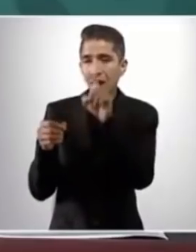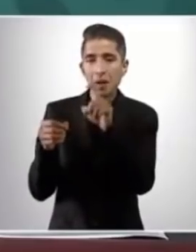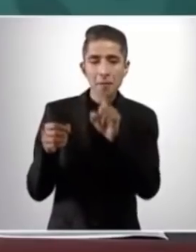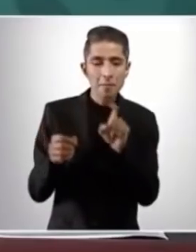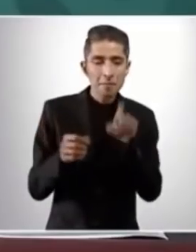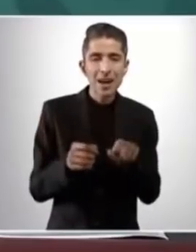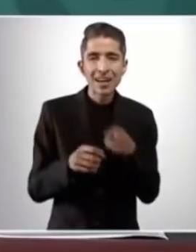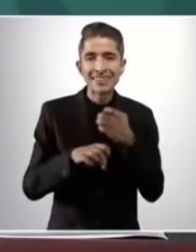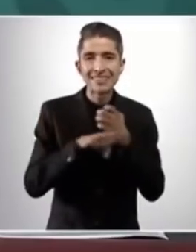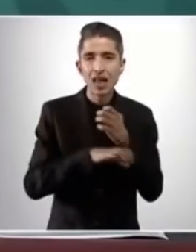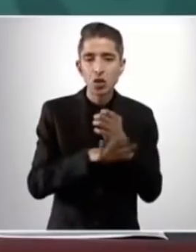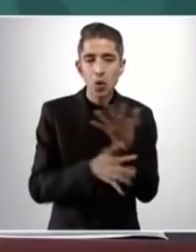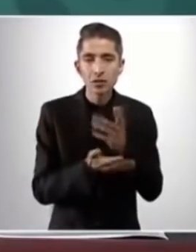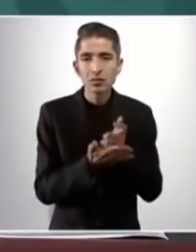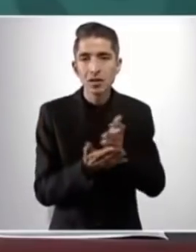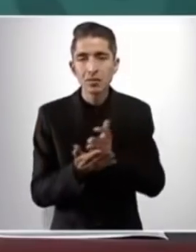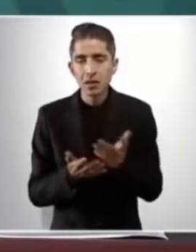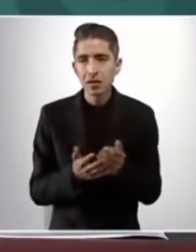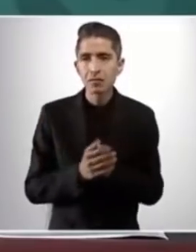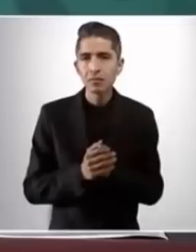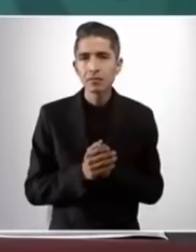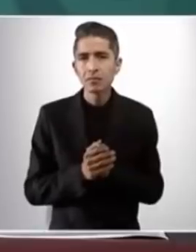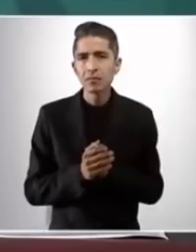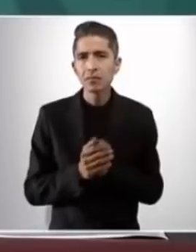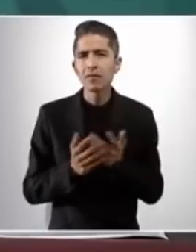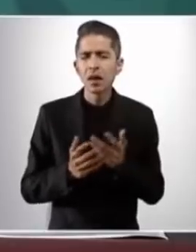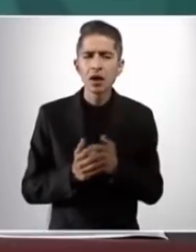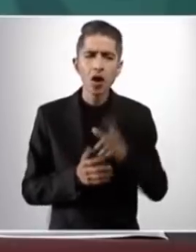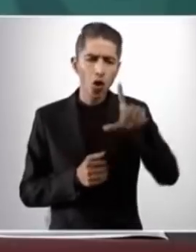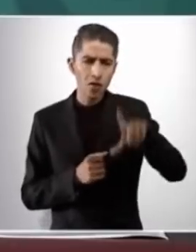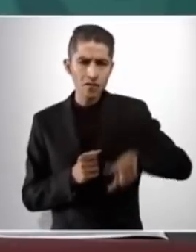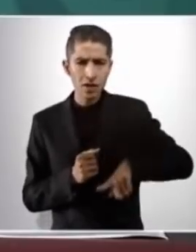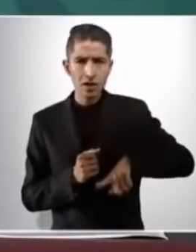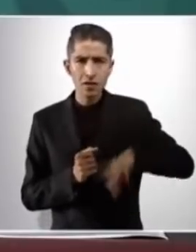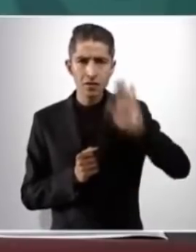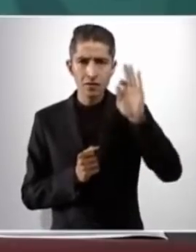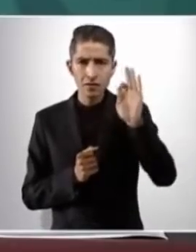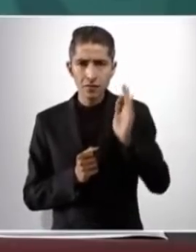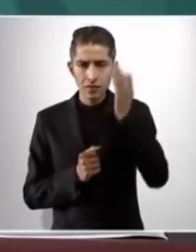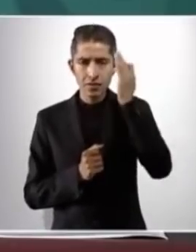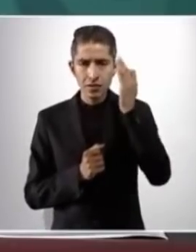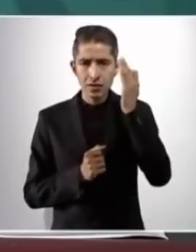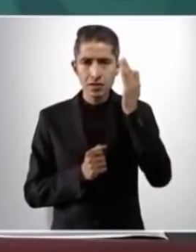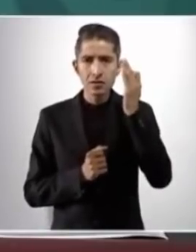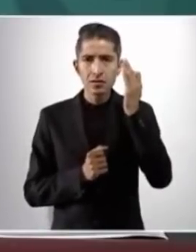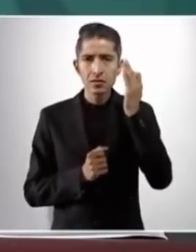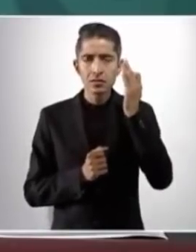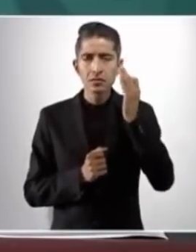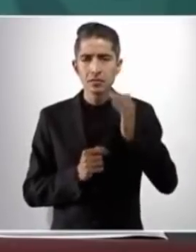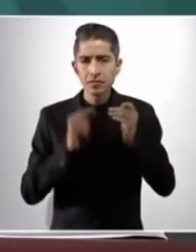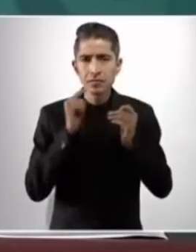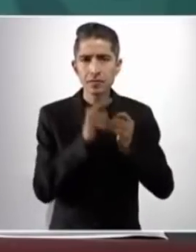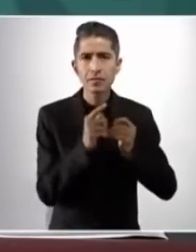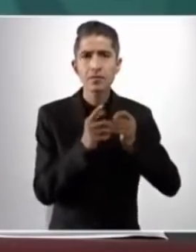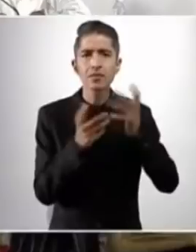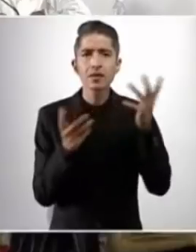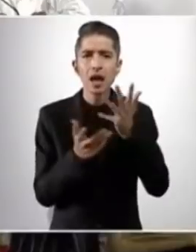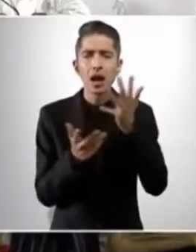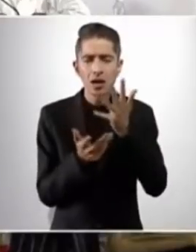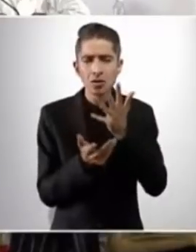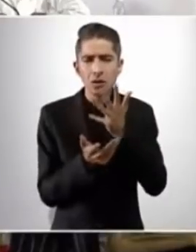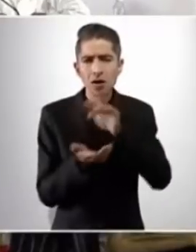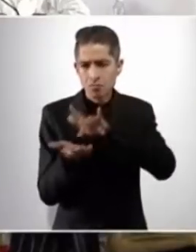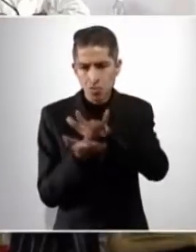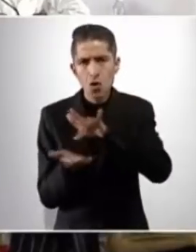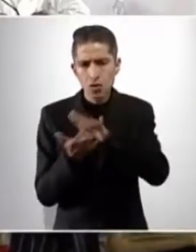lo que se resuelve es que el gobierno federal iba a transferir los fondos